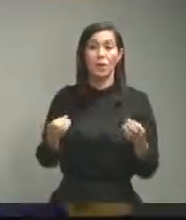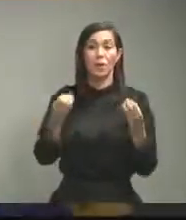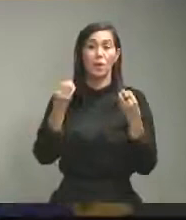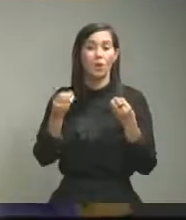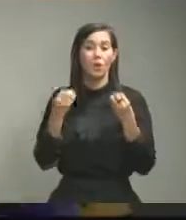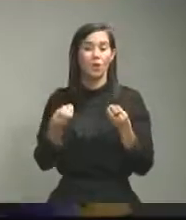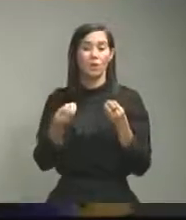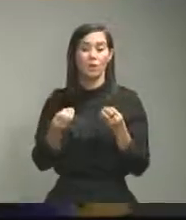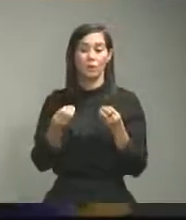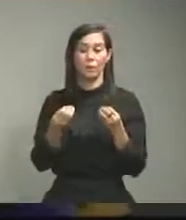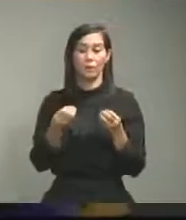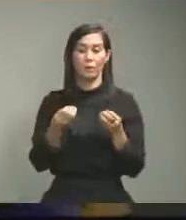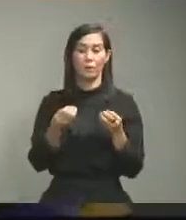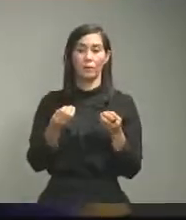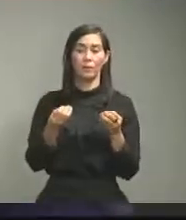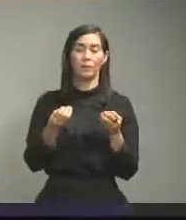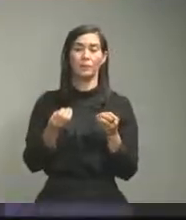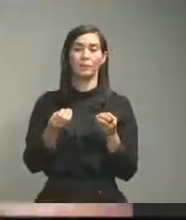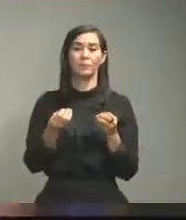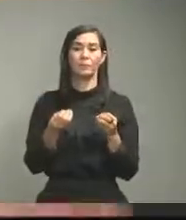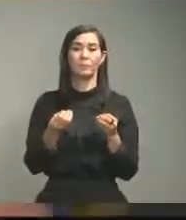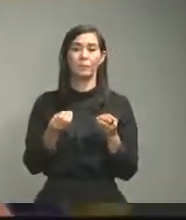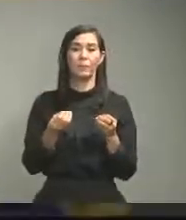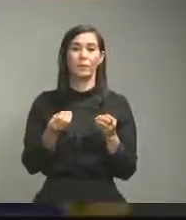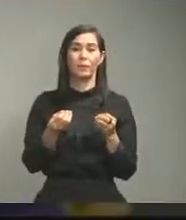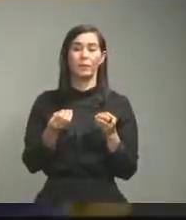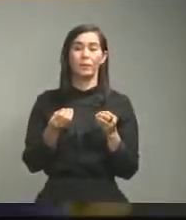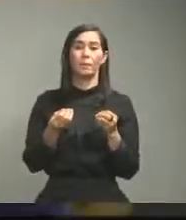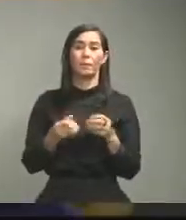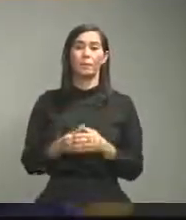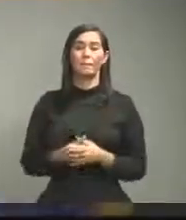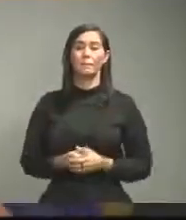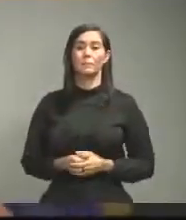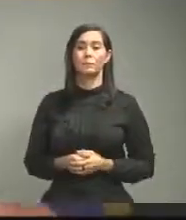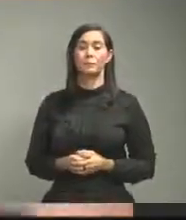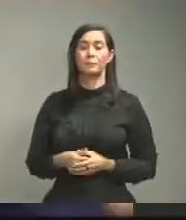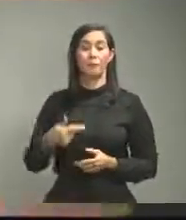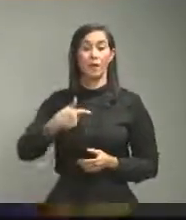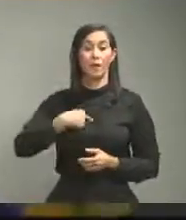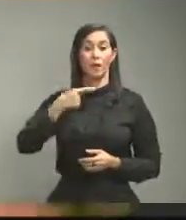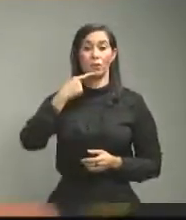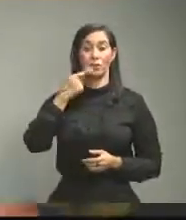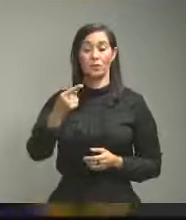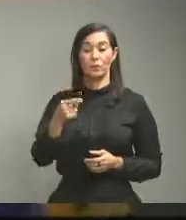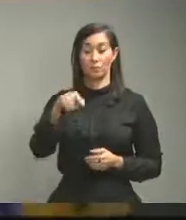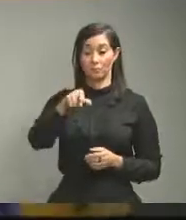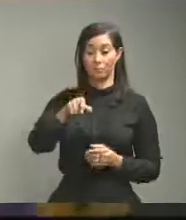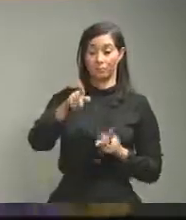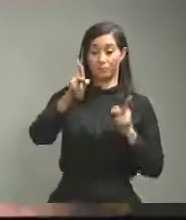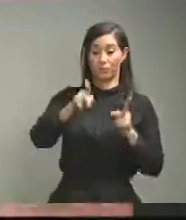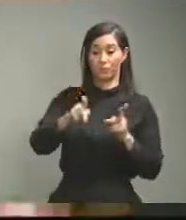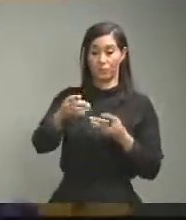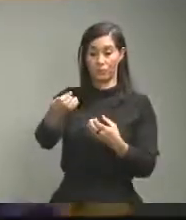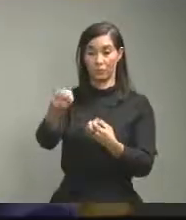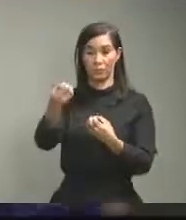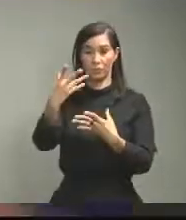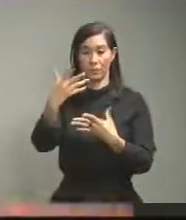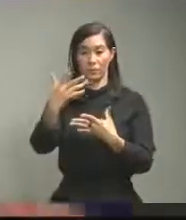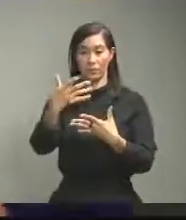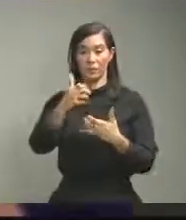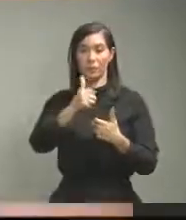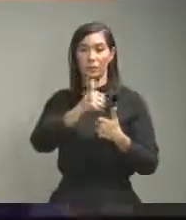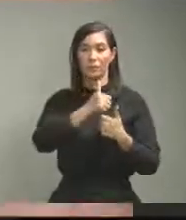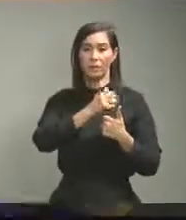en el mundo con esas imágenes yo diría de contradicciones entre las autoridades